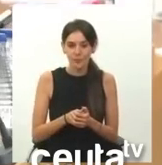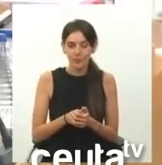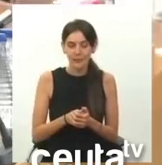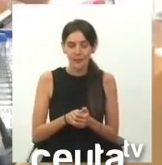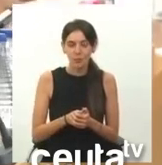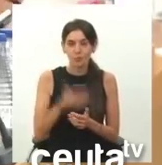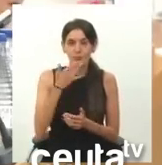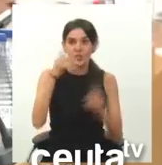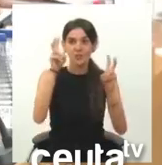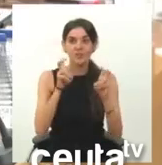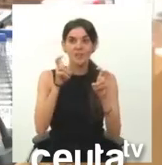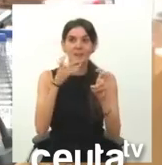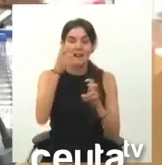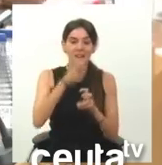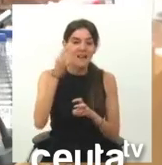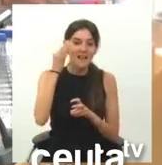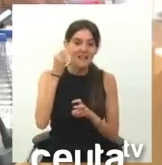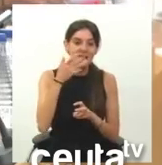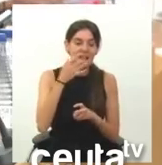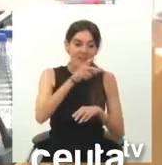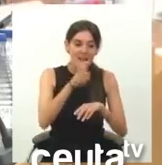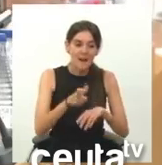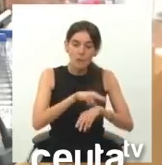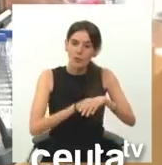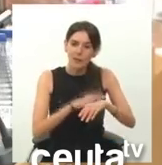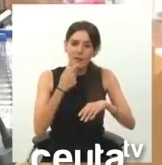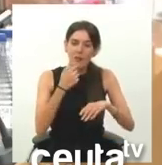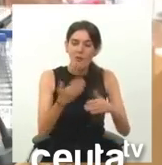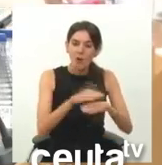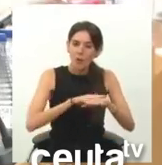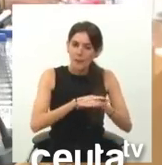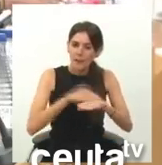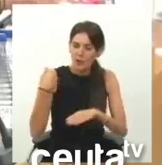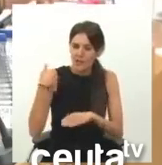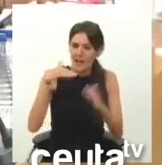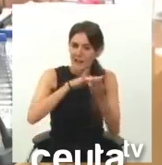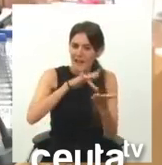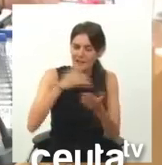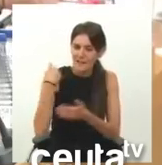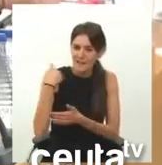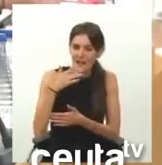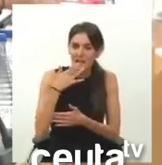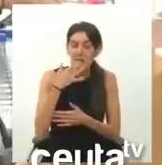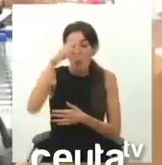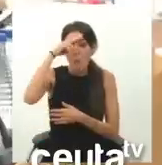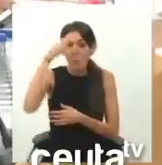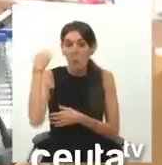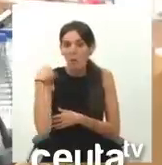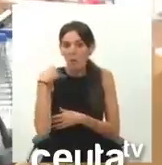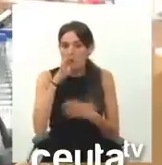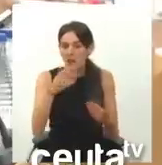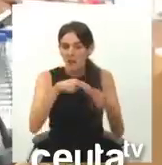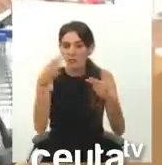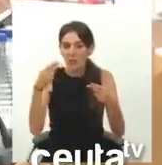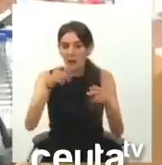Y respecto a las muchachas de la delegada del Gobierno, ¿ha llegado ya a casa, señor Gutiérrez? Porque era la principal preocupación que ella tenía porque la